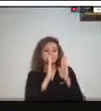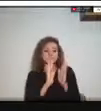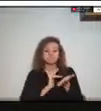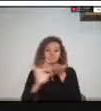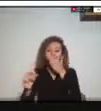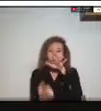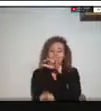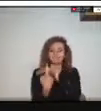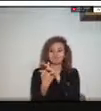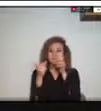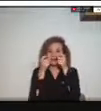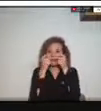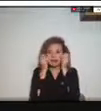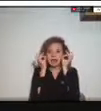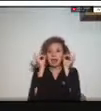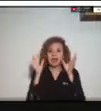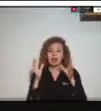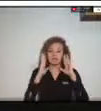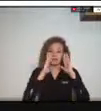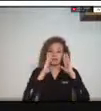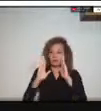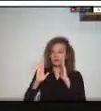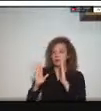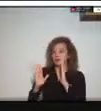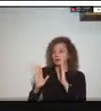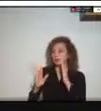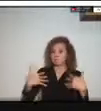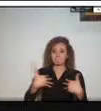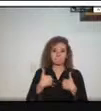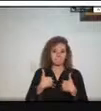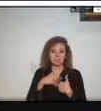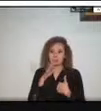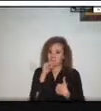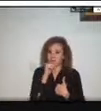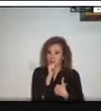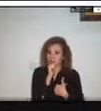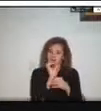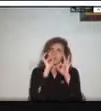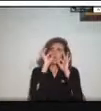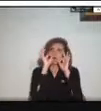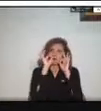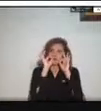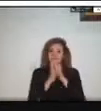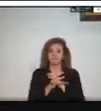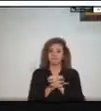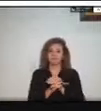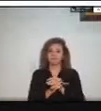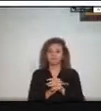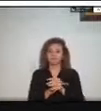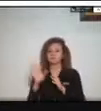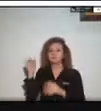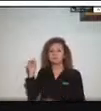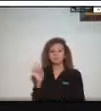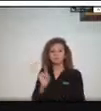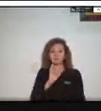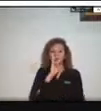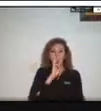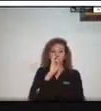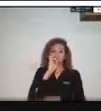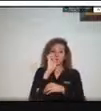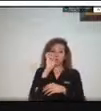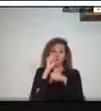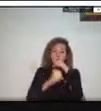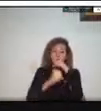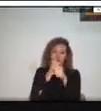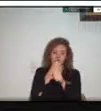grandes sin tener víctimas hasta el momento en ocho años que llevo yo en el municipio de Yopal